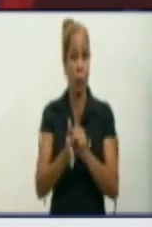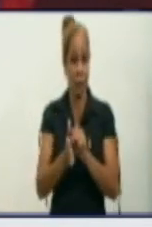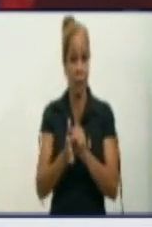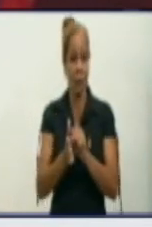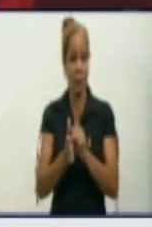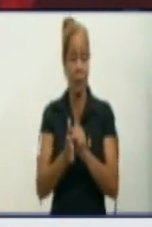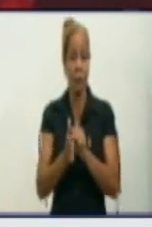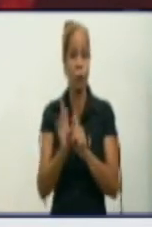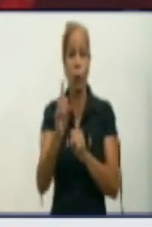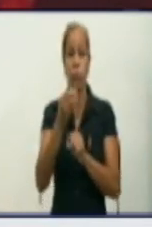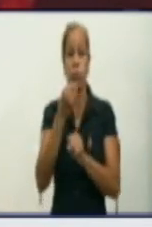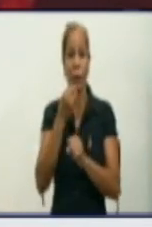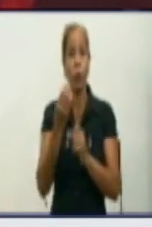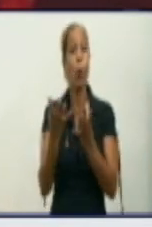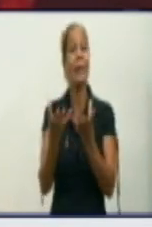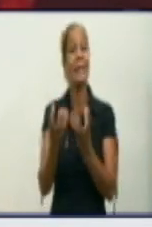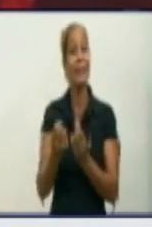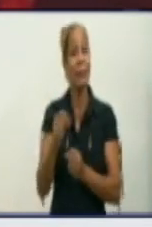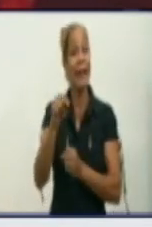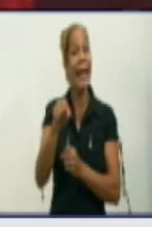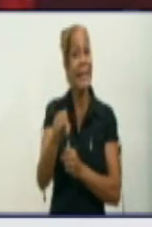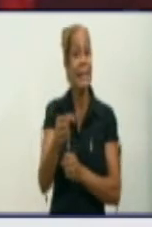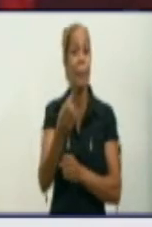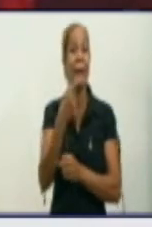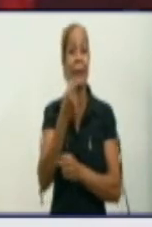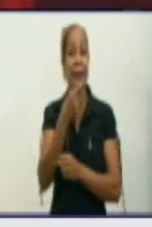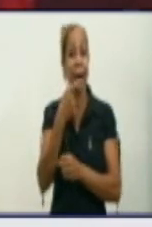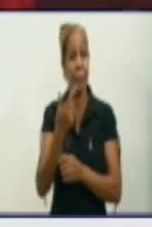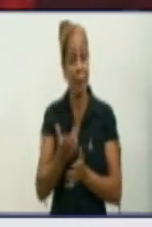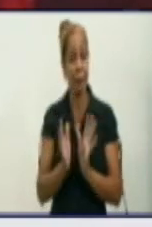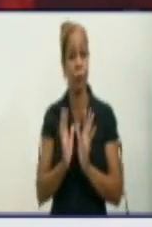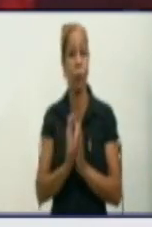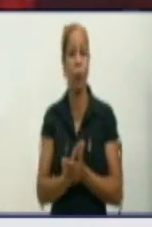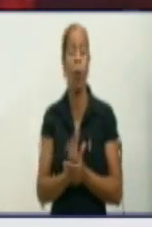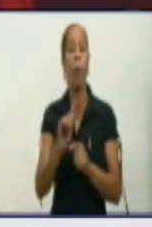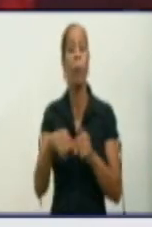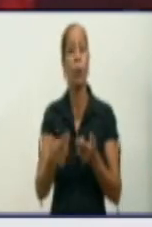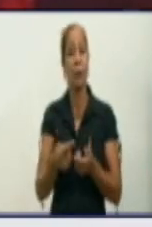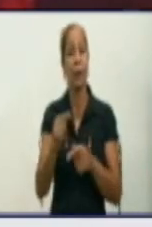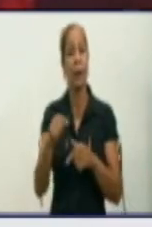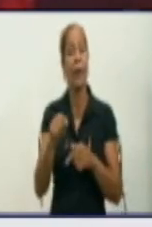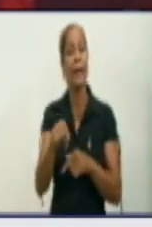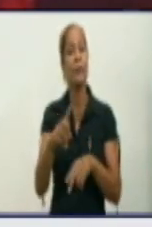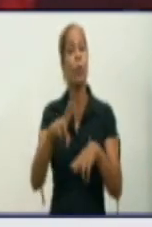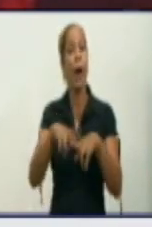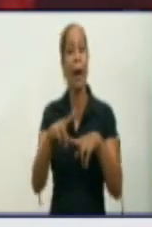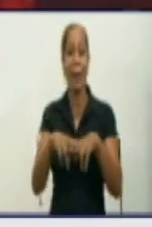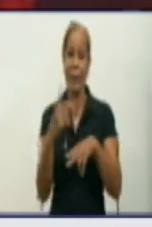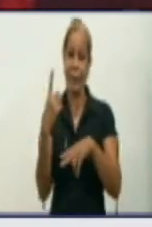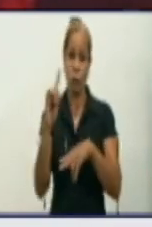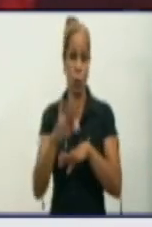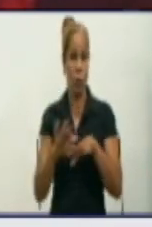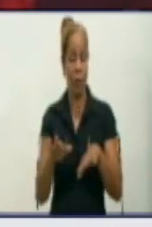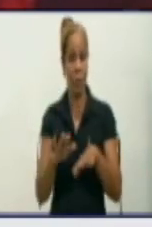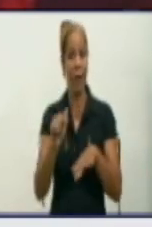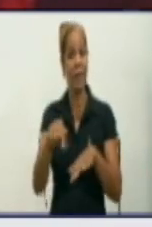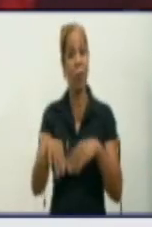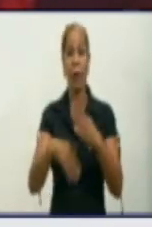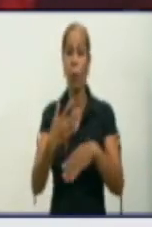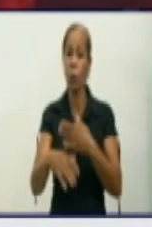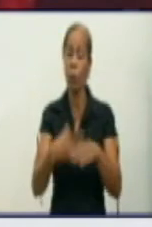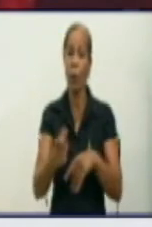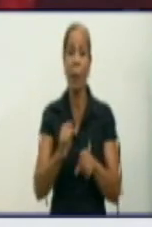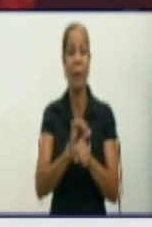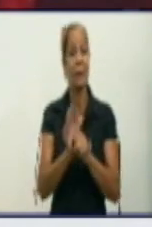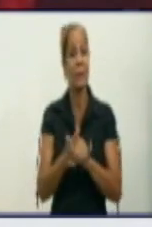cubana. A esta persona que nos está escribiendo, por favor comunicarse con las autoridades de salud para que a través de ellos se pueda